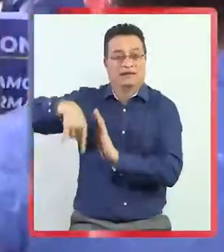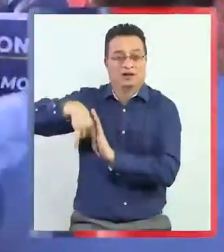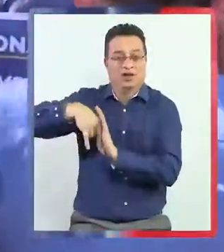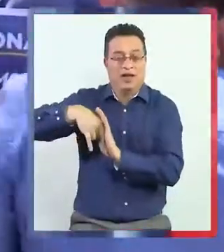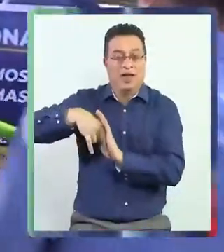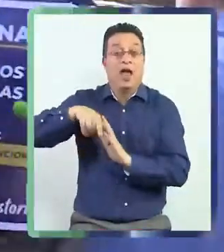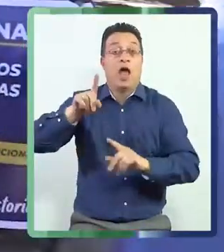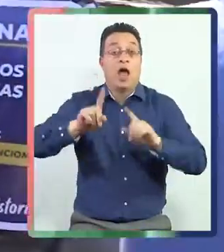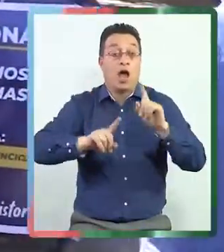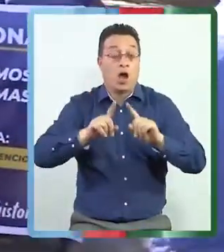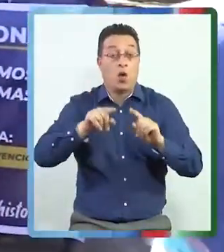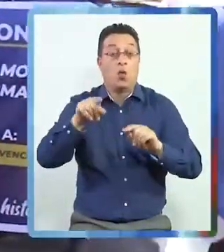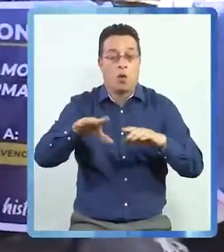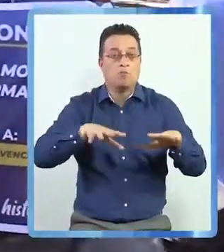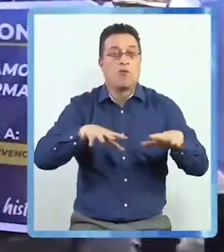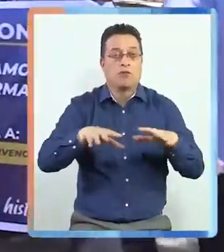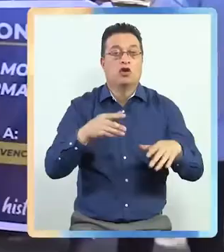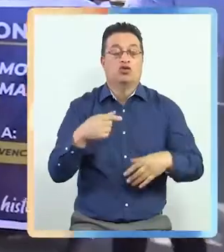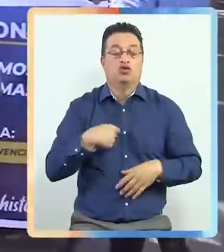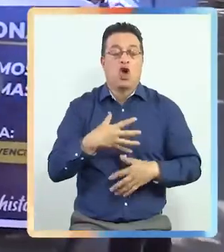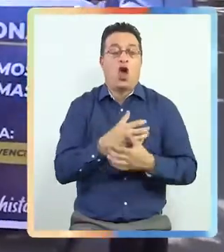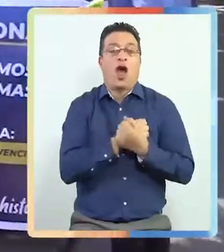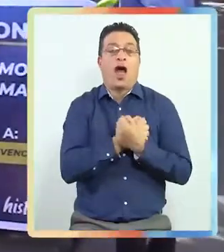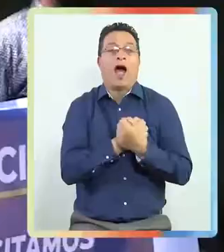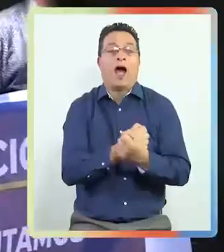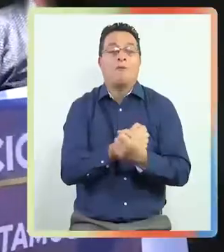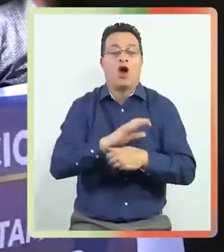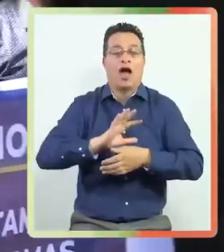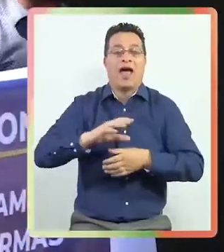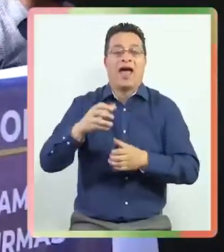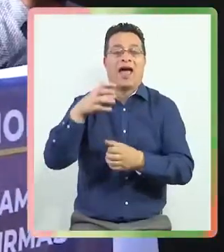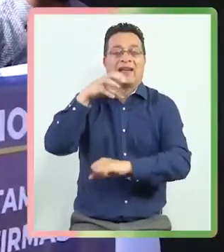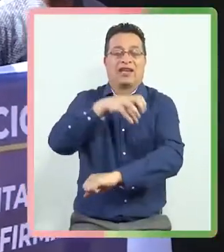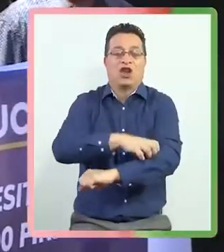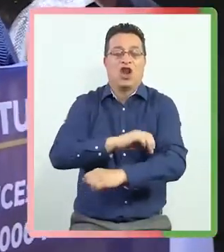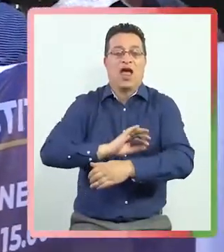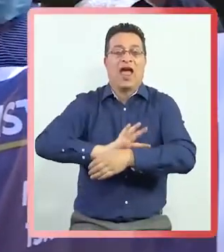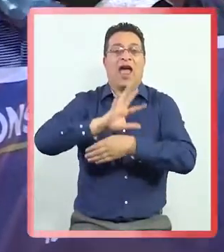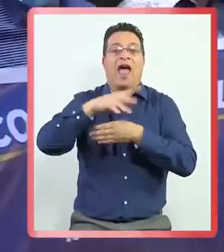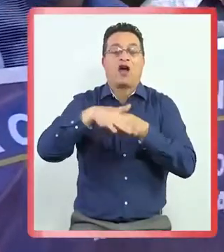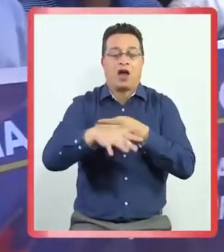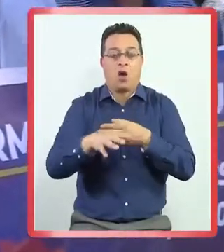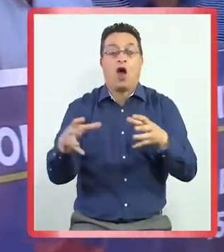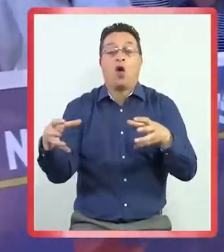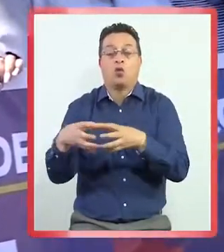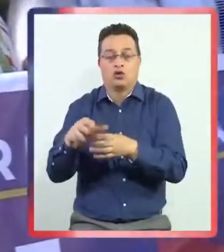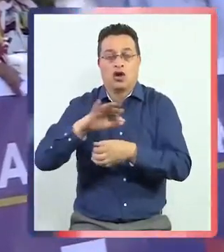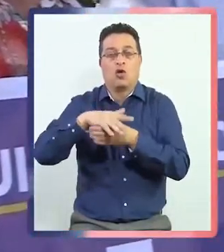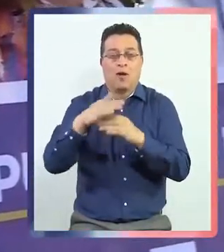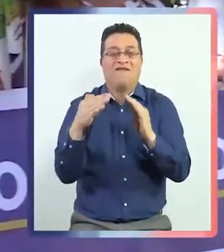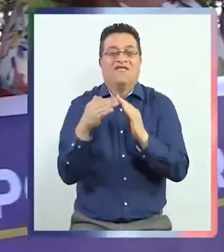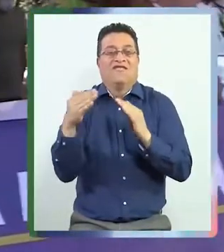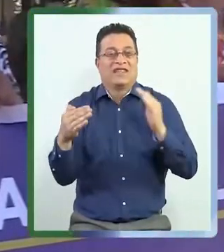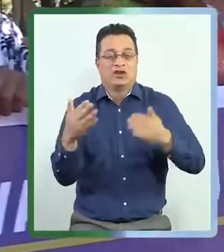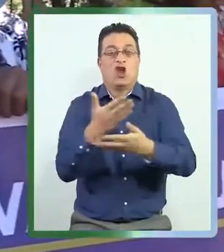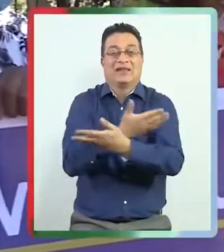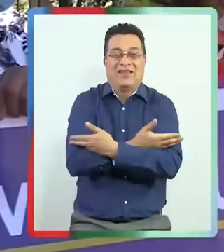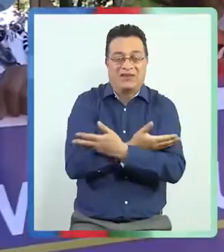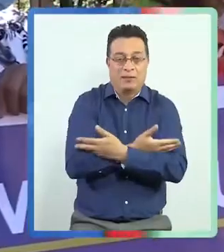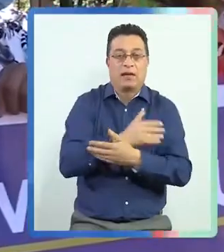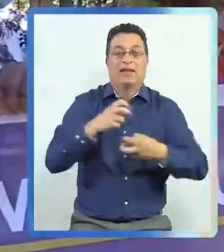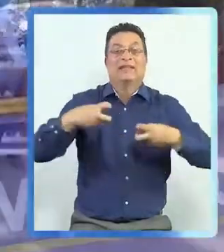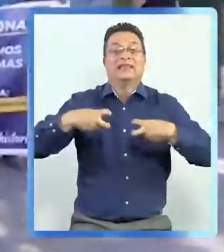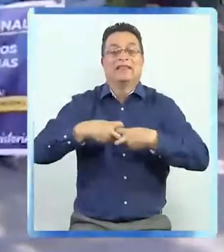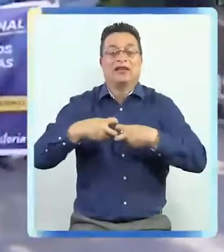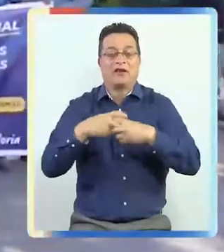Chiloé. En nuestra zona, algunas son el Movimiento Yo Amo Región de Aconcagua, la Corporación Aconcagua Región, la Unión Comunal de Juntas de Vecinos de San